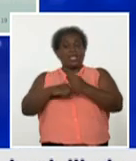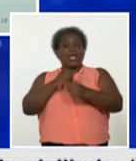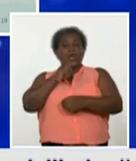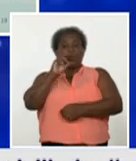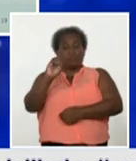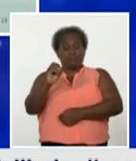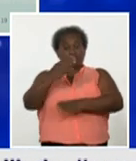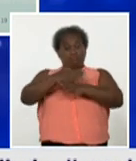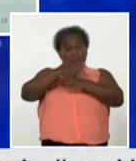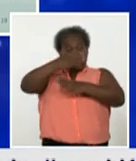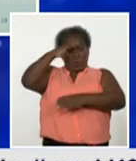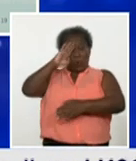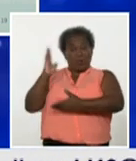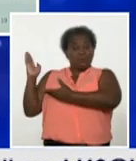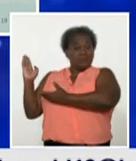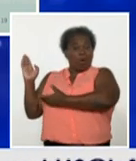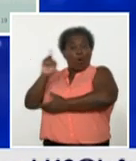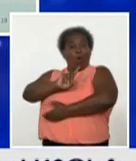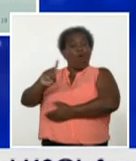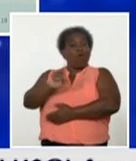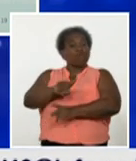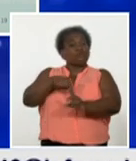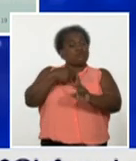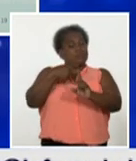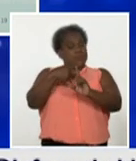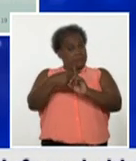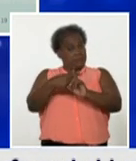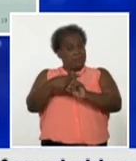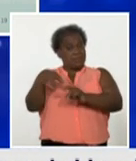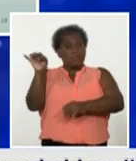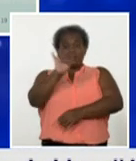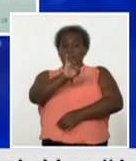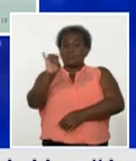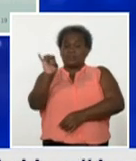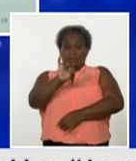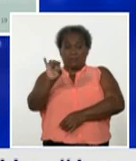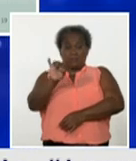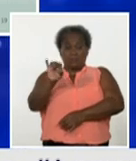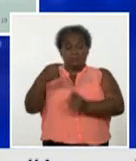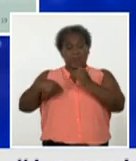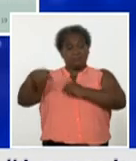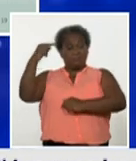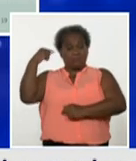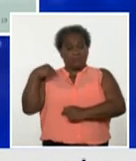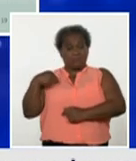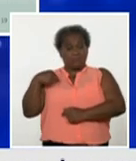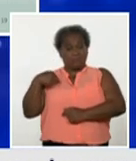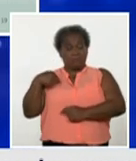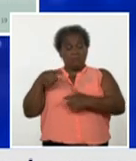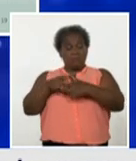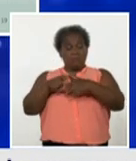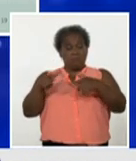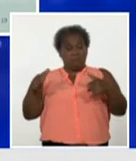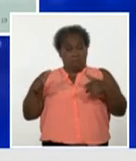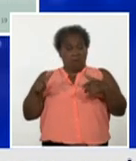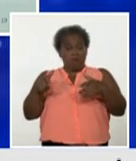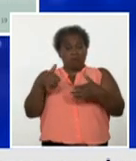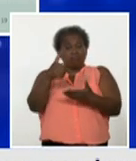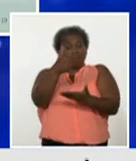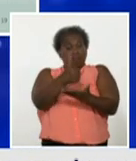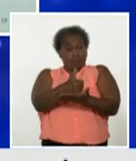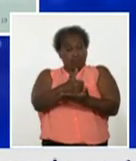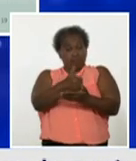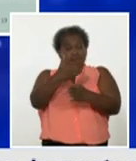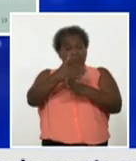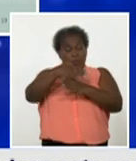incrementa en 11 casos más 66 autóctonos ayer el mayor número en el municipio de santiago de